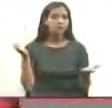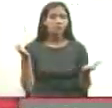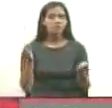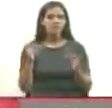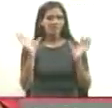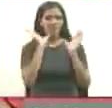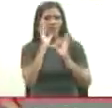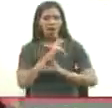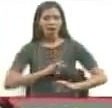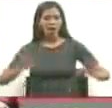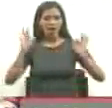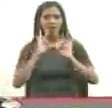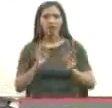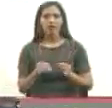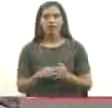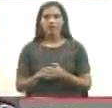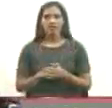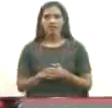¿Quiénes van?